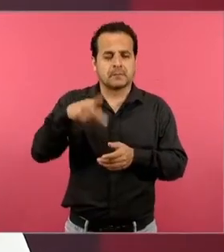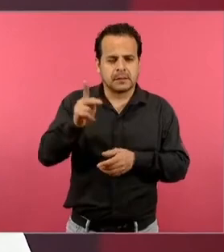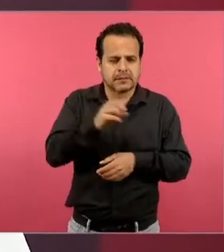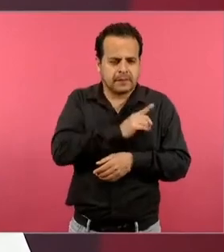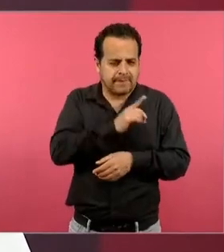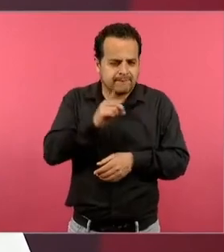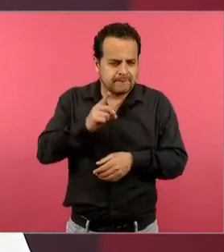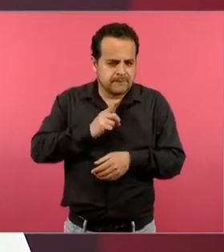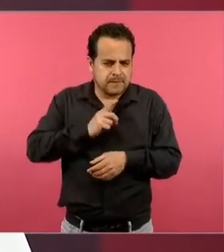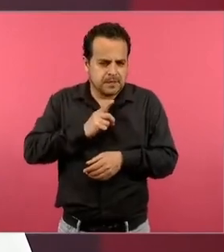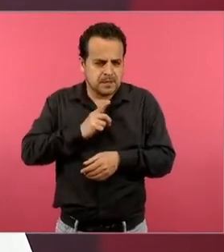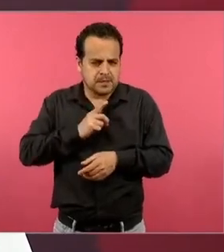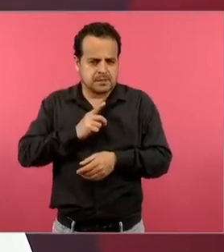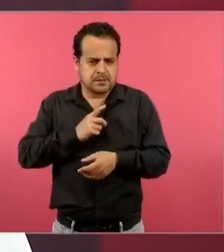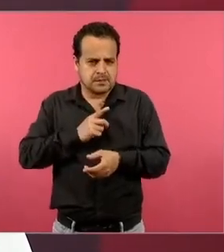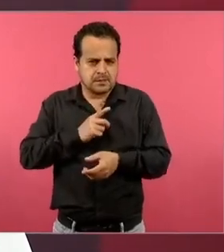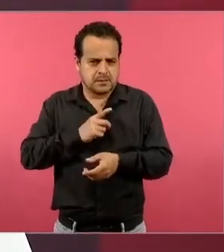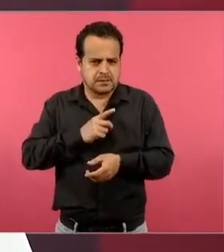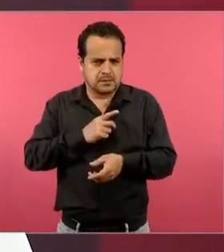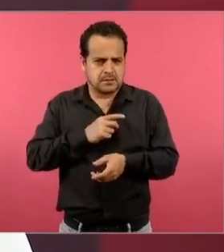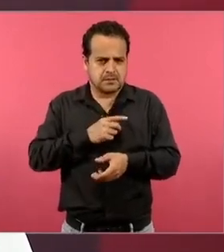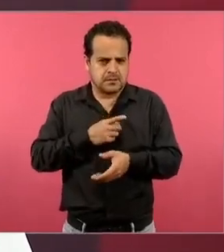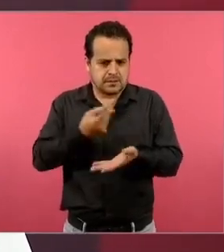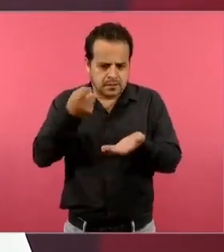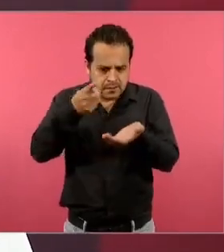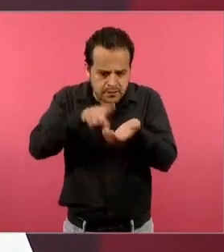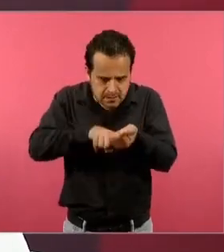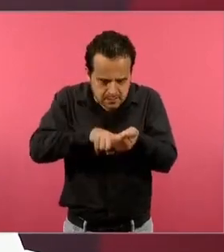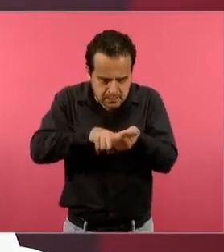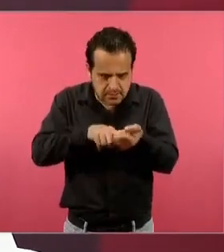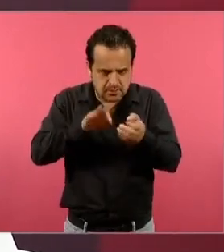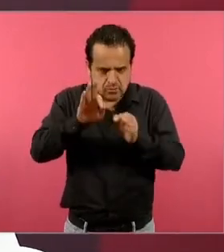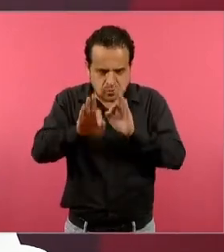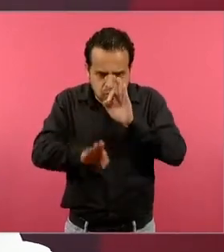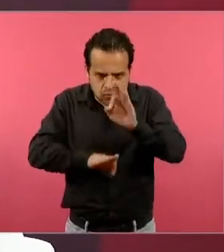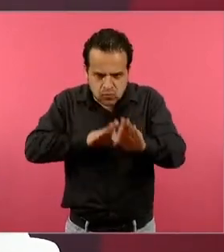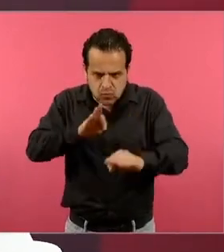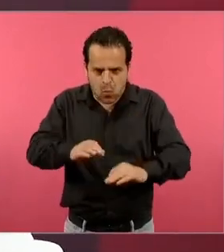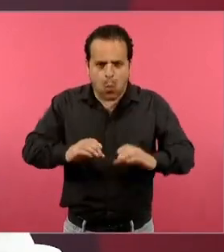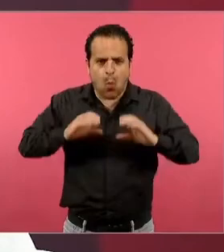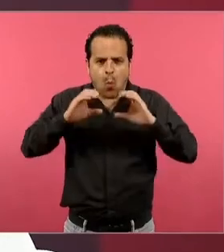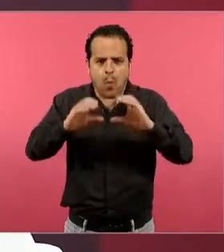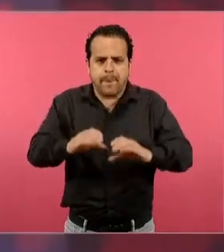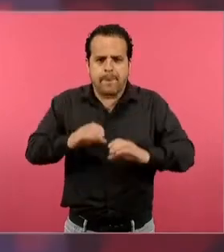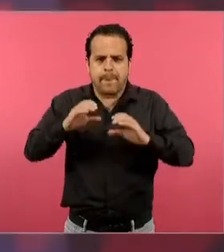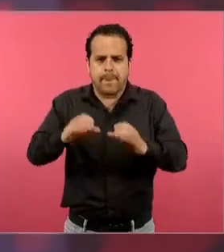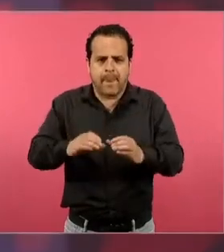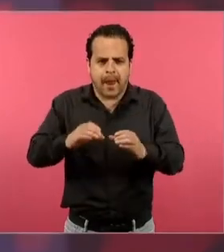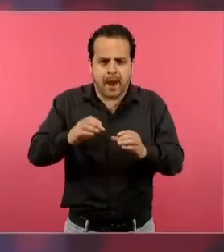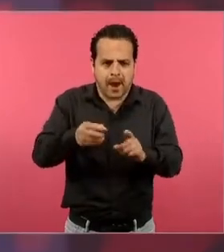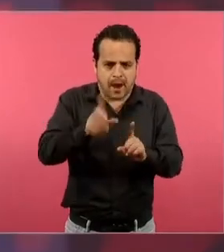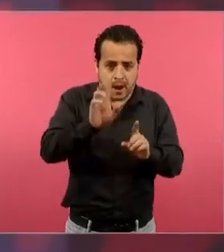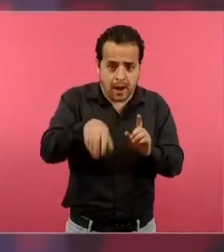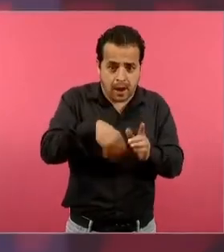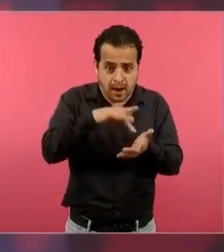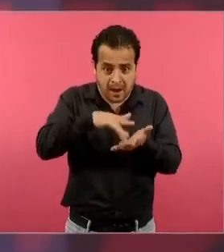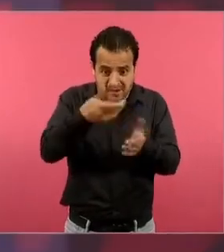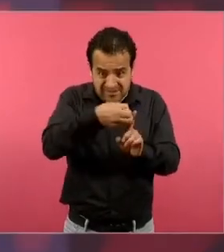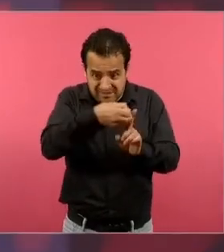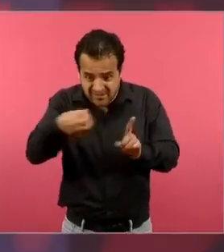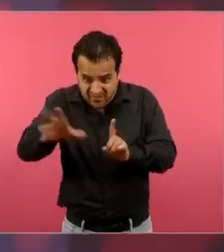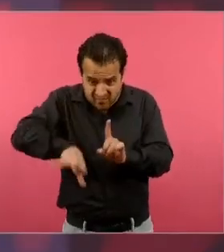implique la violencia ni el abuso, que ese es otro tema que tenemos que plantear. Entonces, pero son